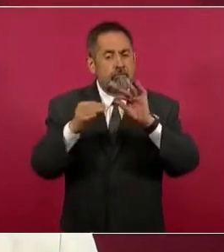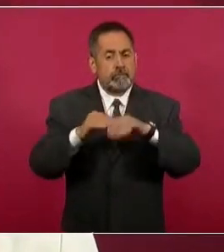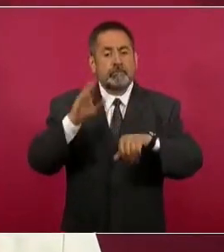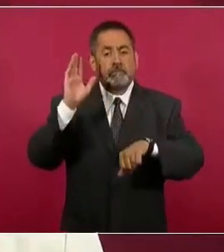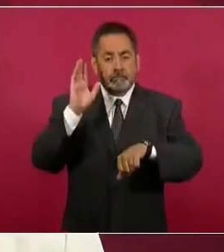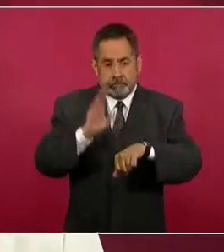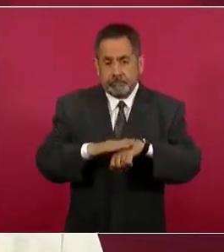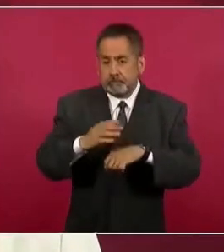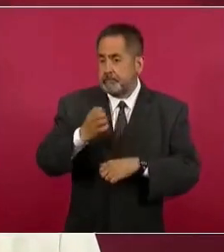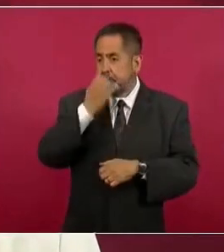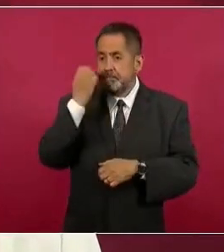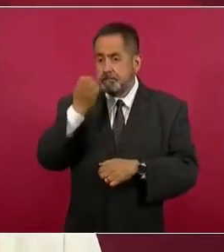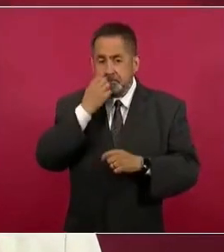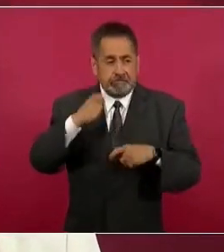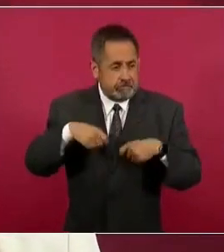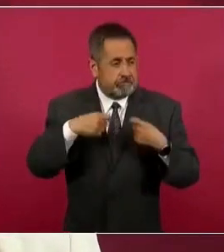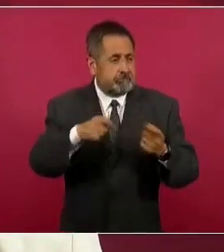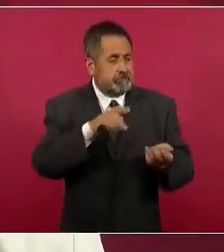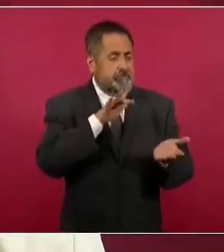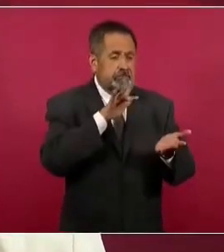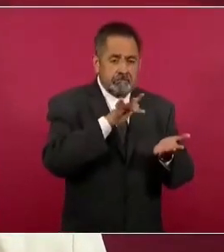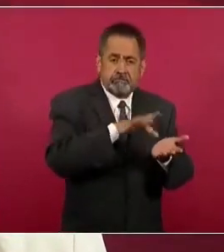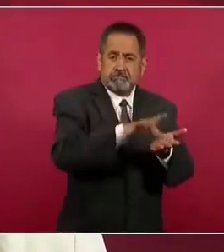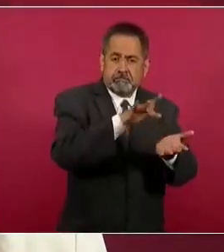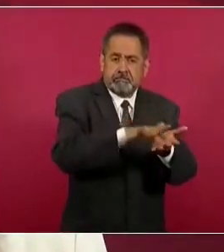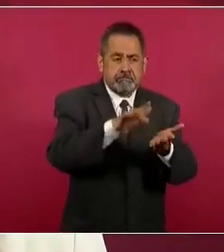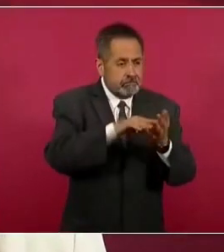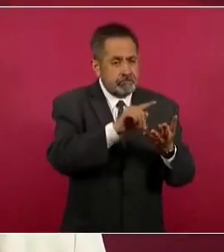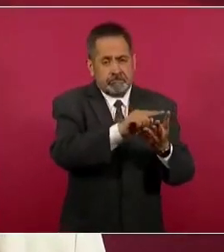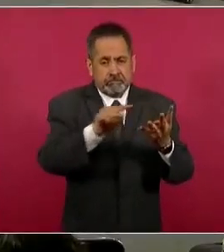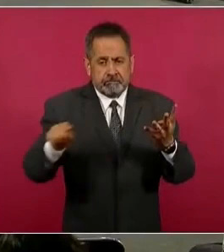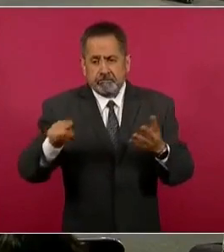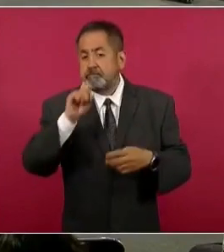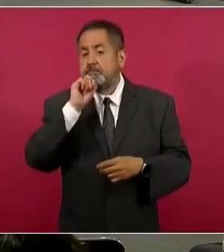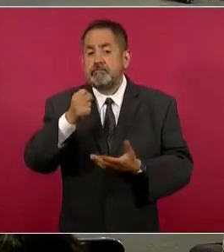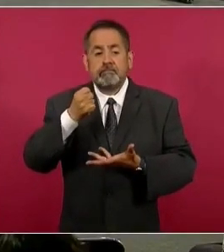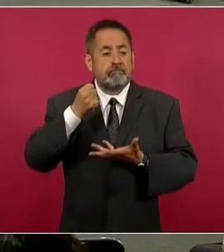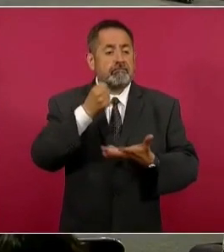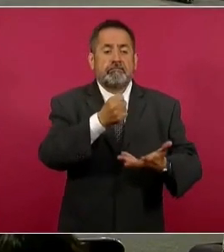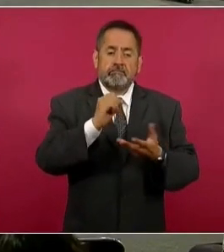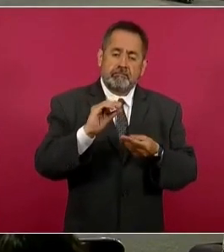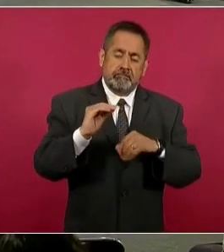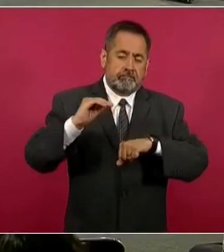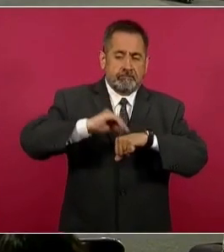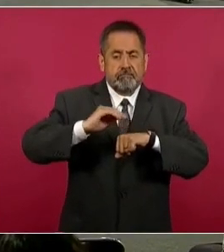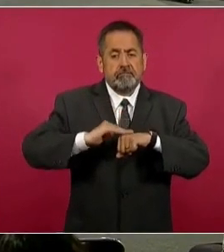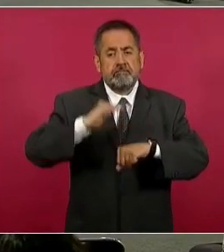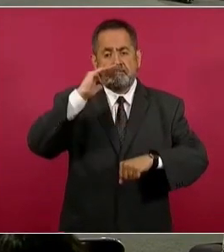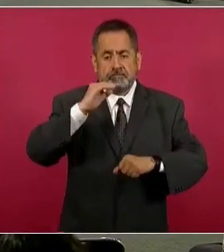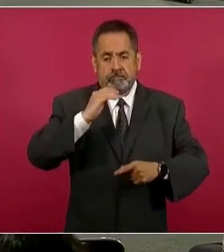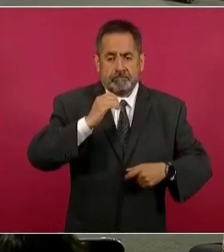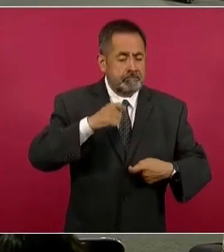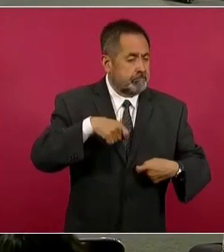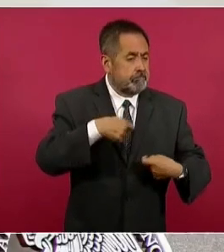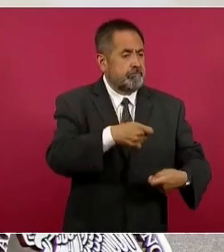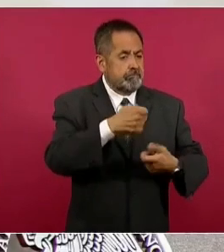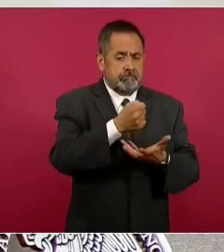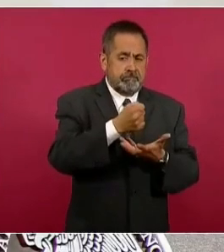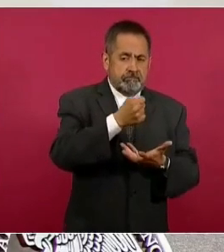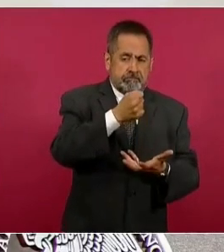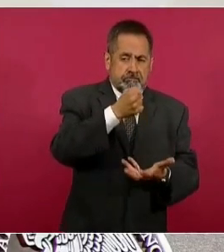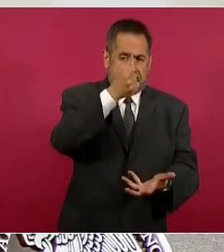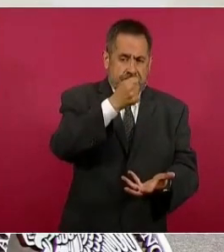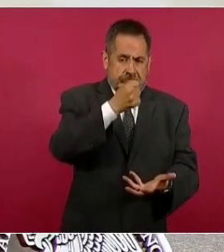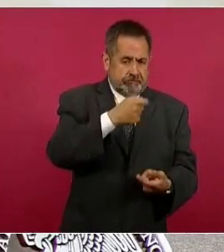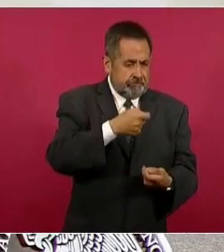aumentar el número de escuelas beneficiadas, sino también se va a aumentar el monto que se le da a cada institución. Y eso precisamente es